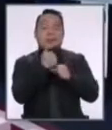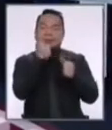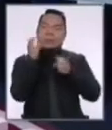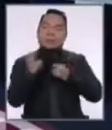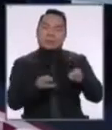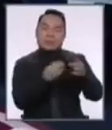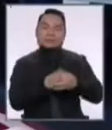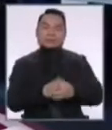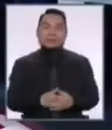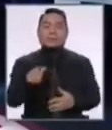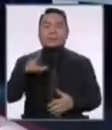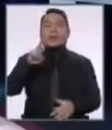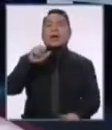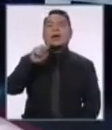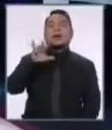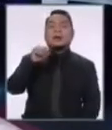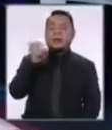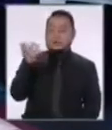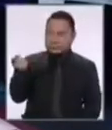Marco Arana, quería intervenir.